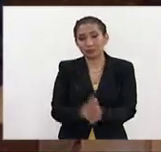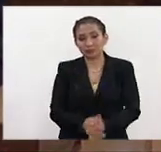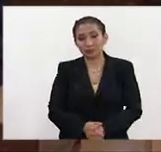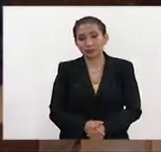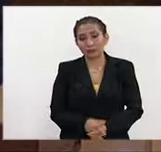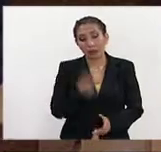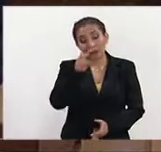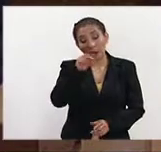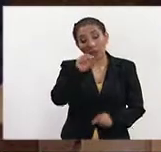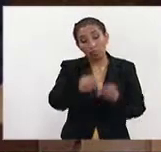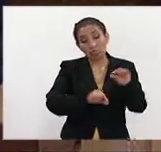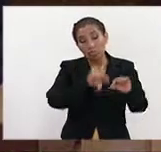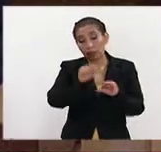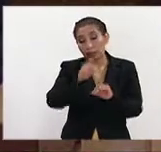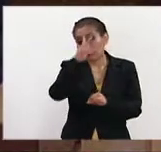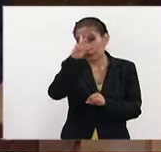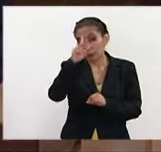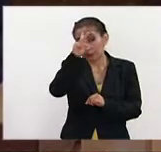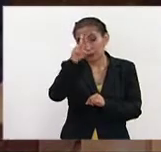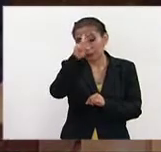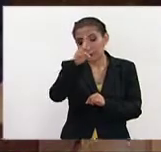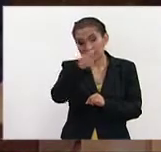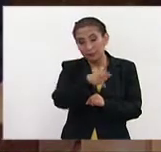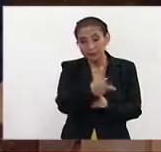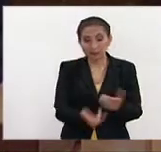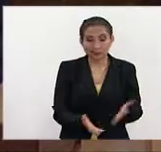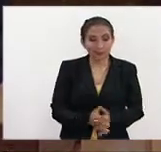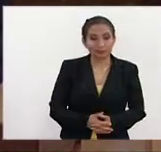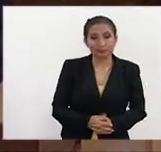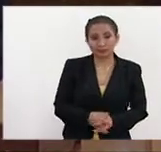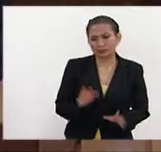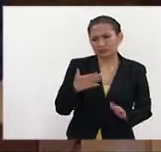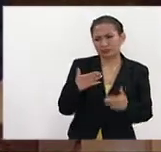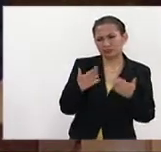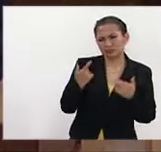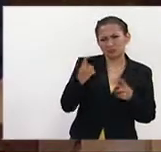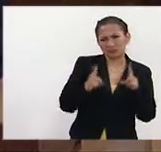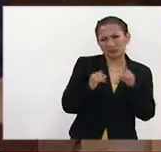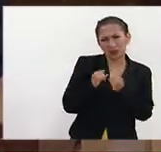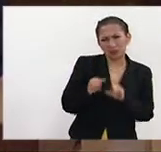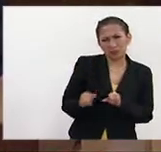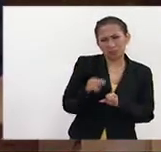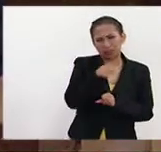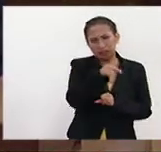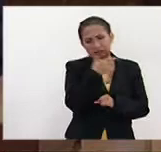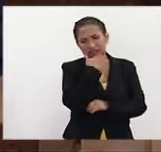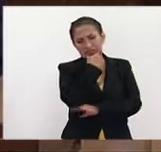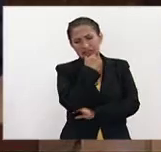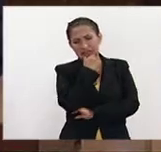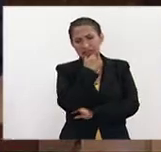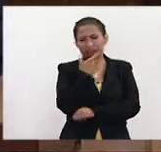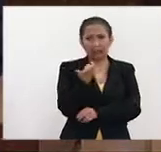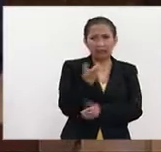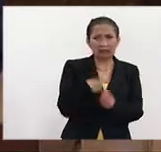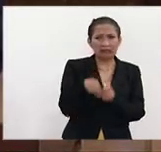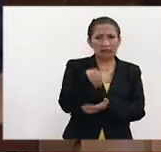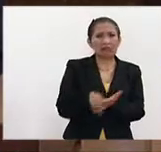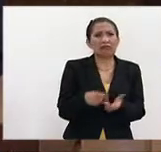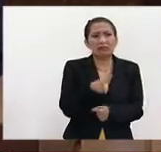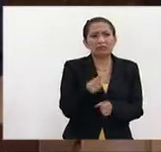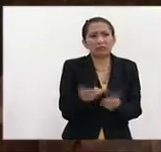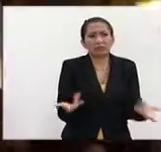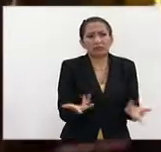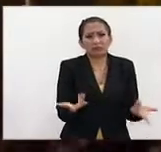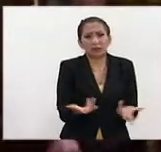sí que cada vez más ciudadanos catalanes desconfían de la vía independentista desde el punto de vista económico. Entonces,